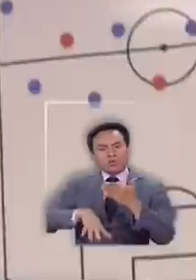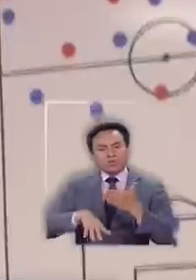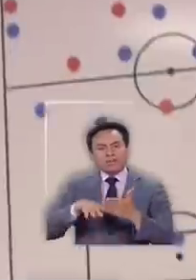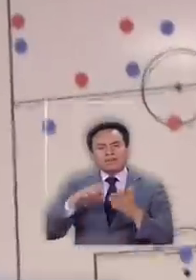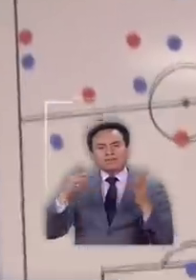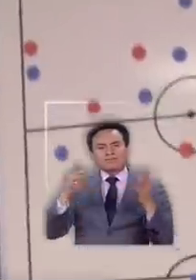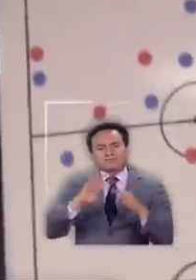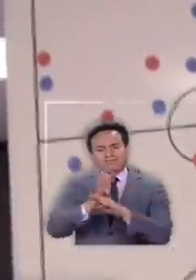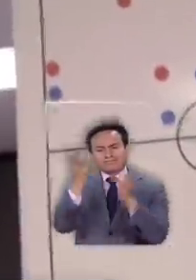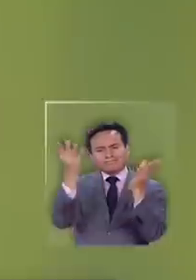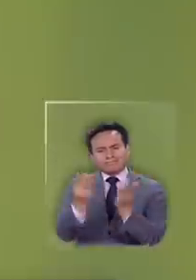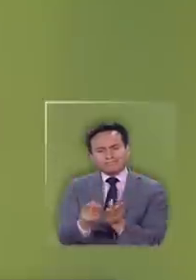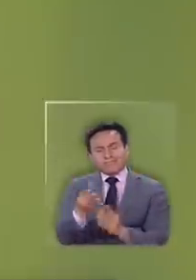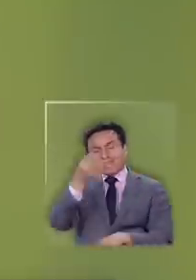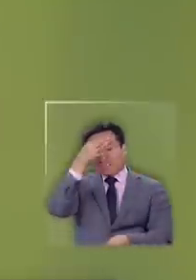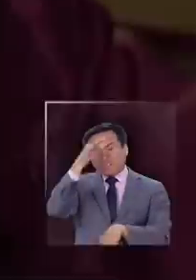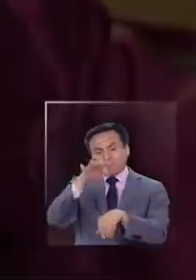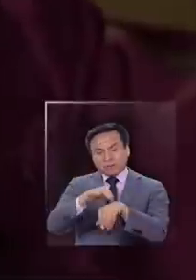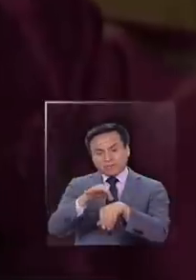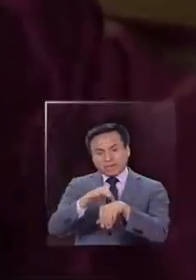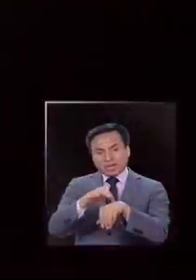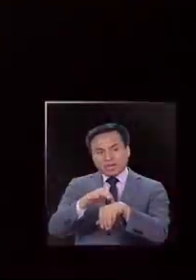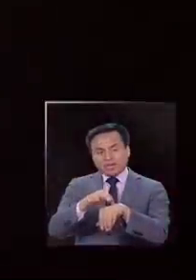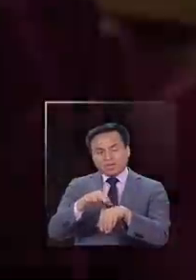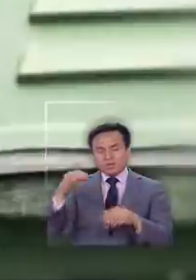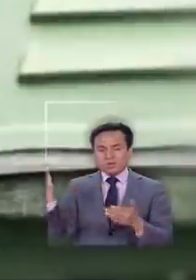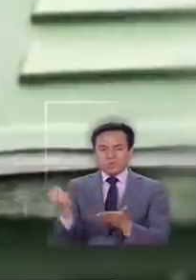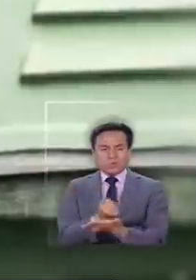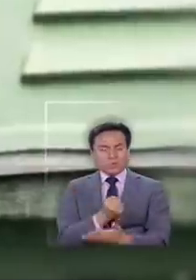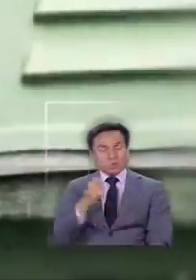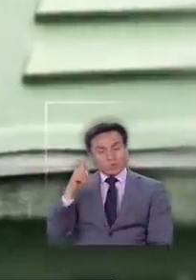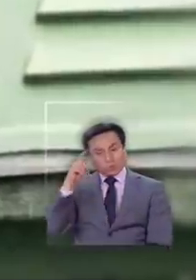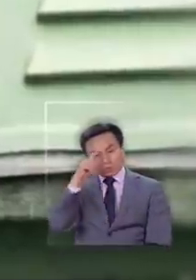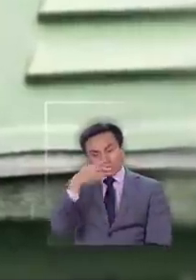combatir el coronavirus enfermedad que le dio un duro golpe